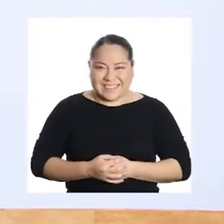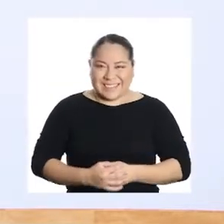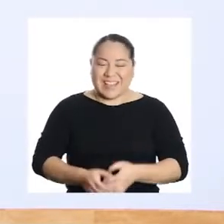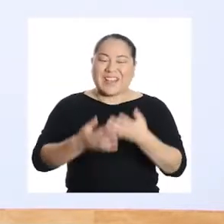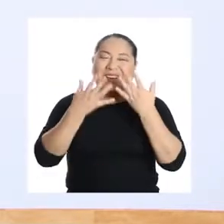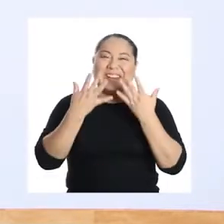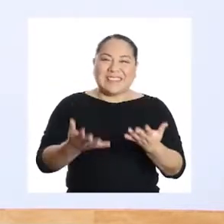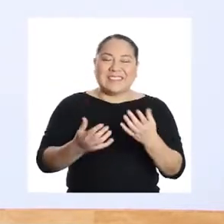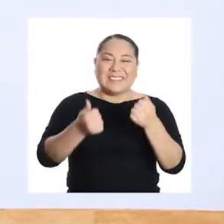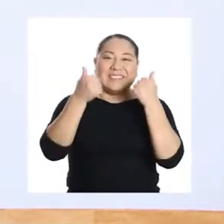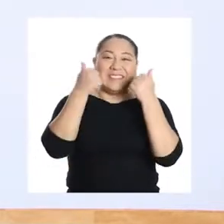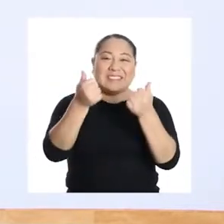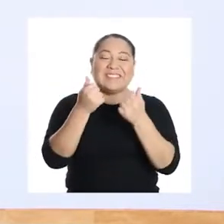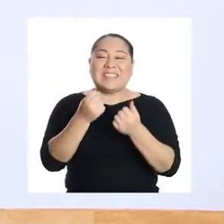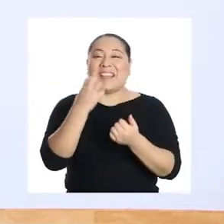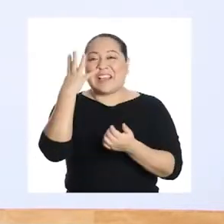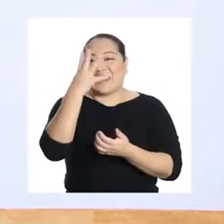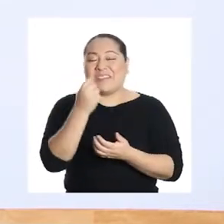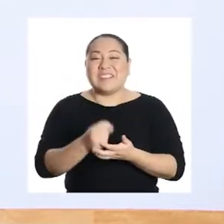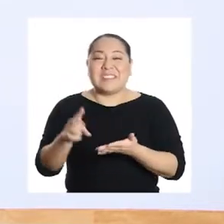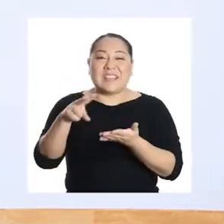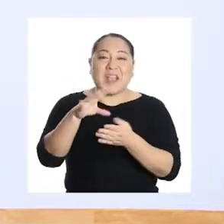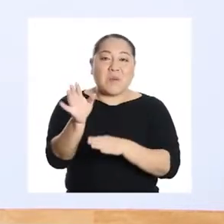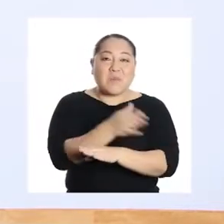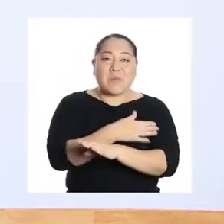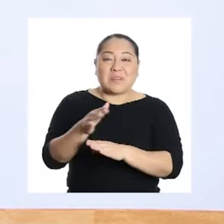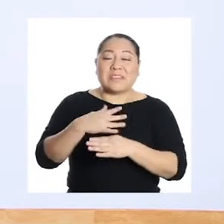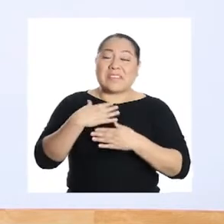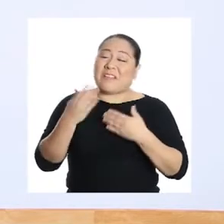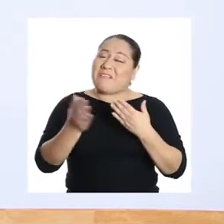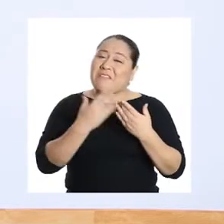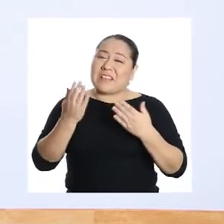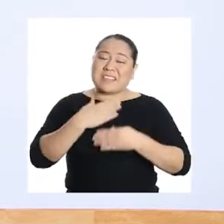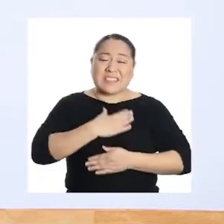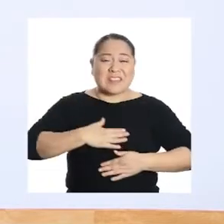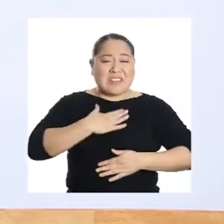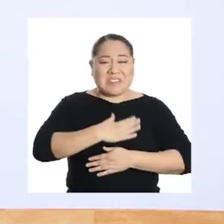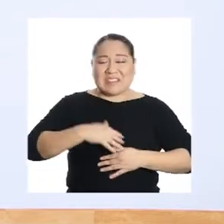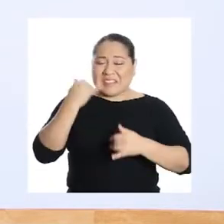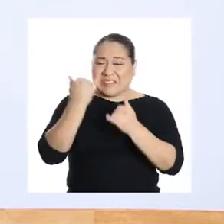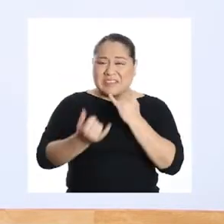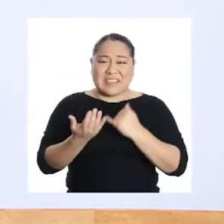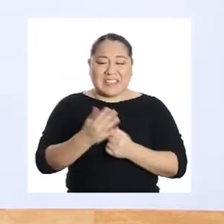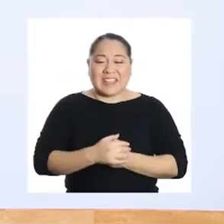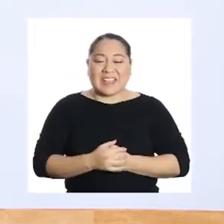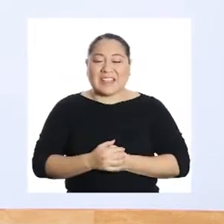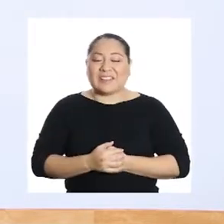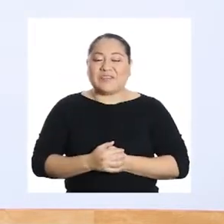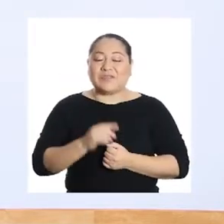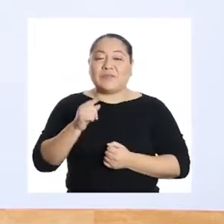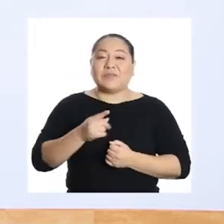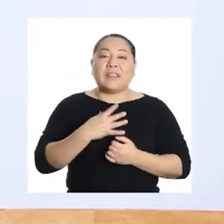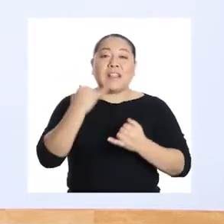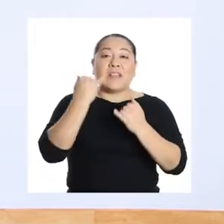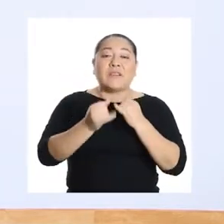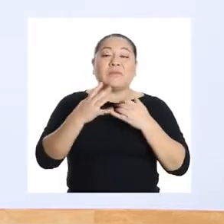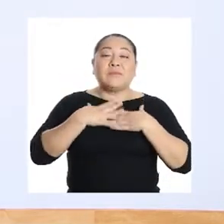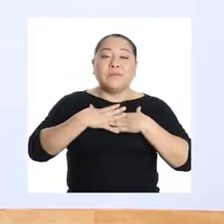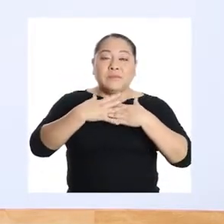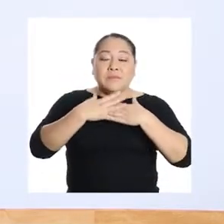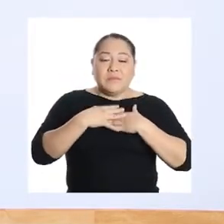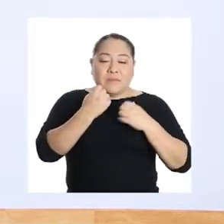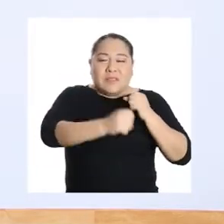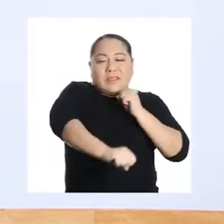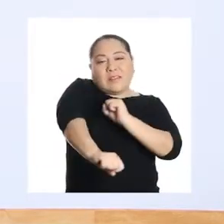¡Wow! ¡Qué buena música! Es muy sencilla y se disfruta hasta el final. Para terminar, vamos a respirar y